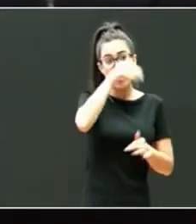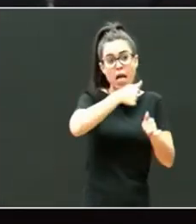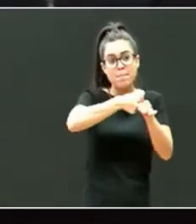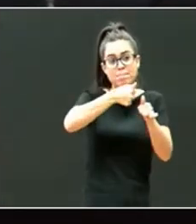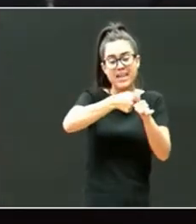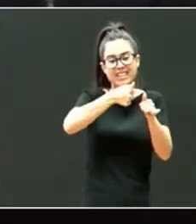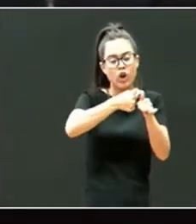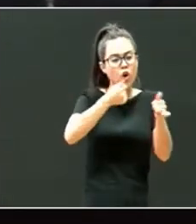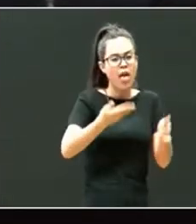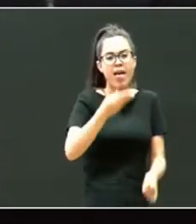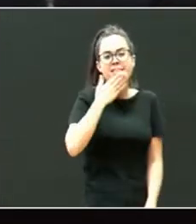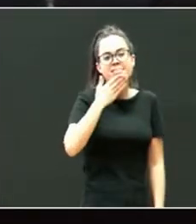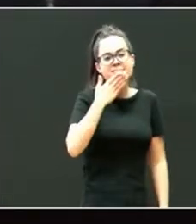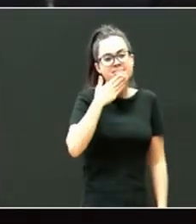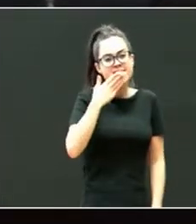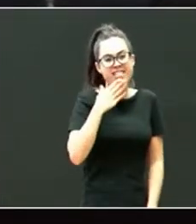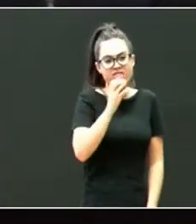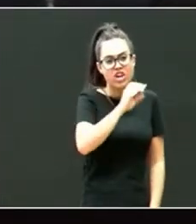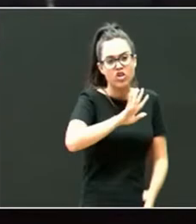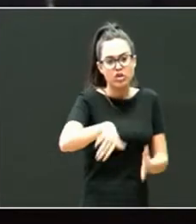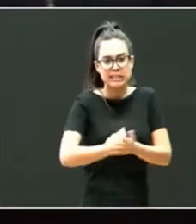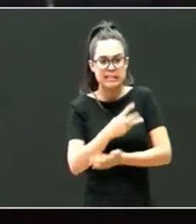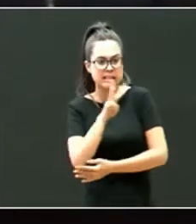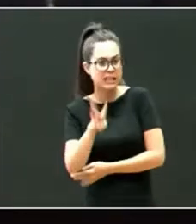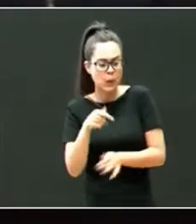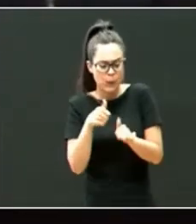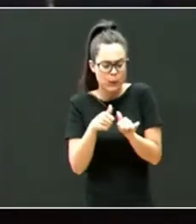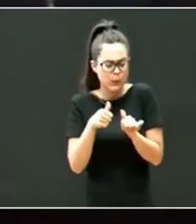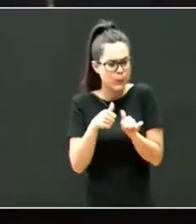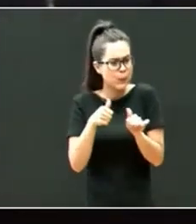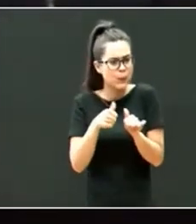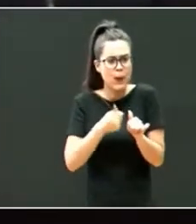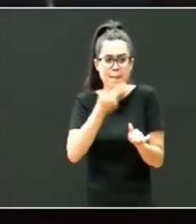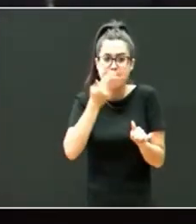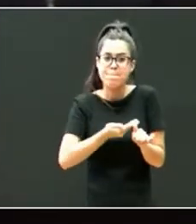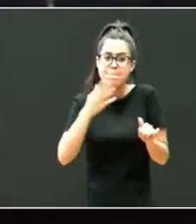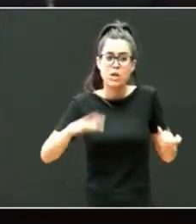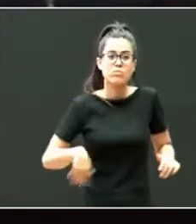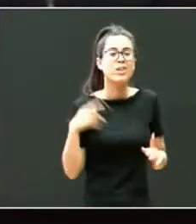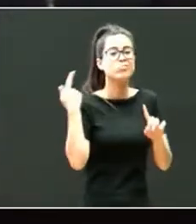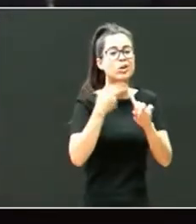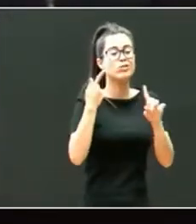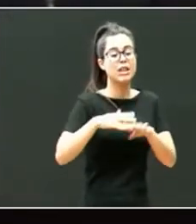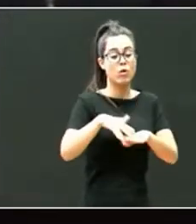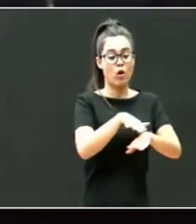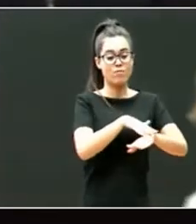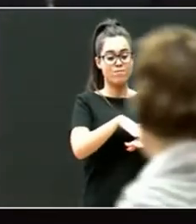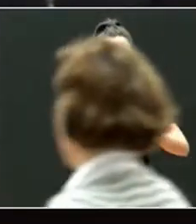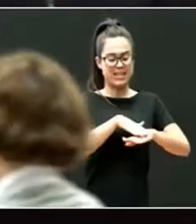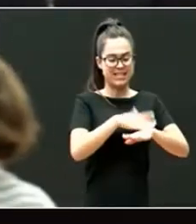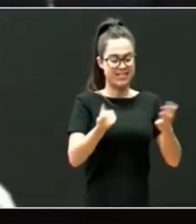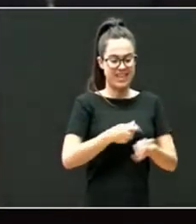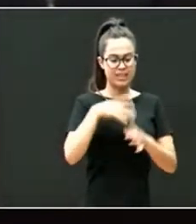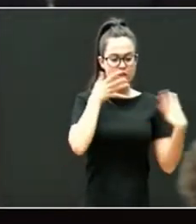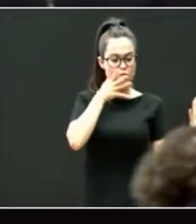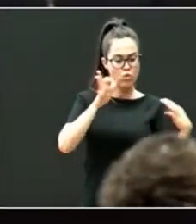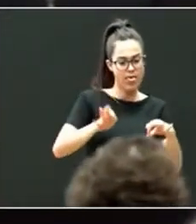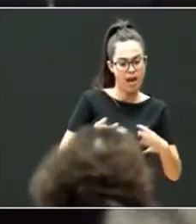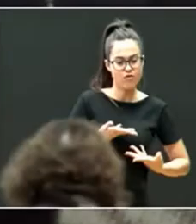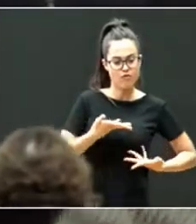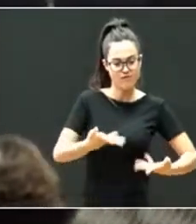son vitales, fundamentales para o establecimiento das bases da seguridade e da confianza no entorno e no ser humano,